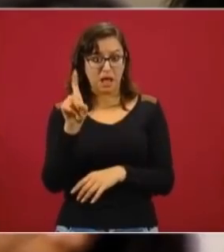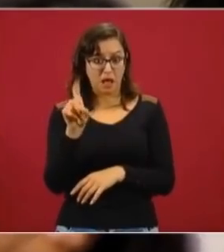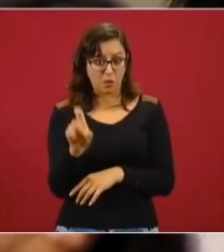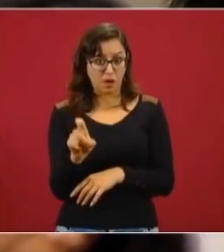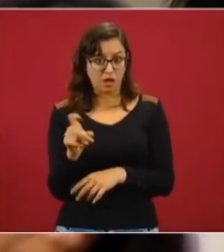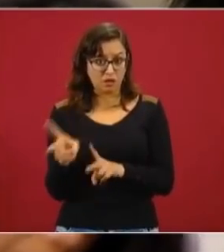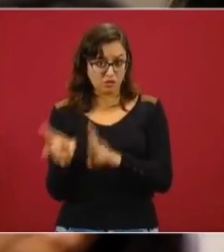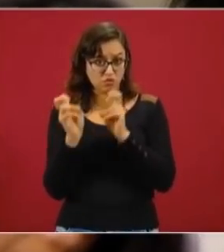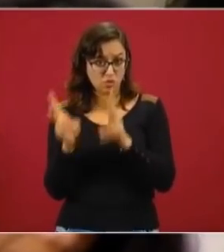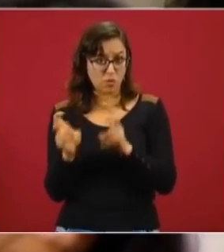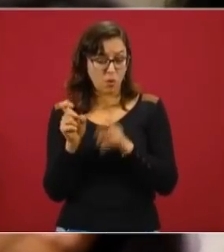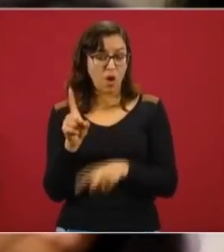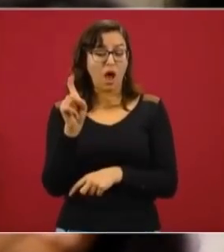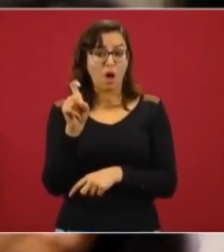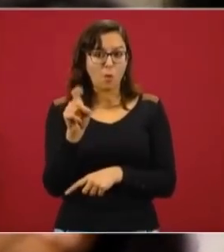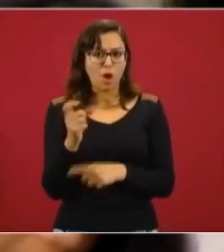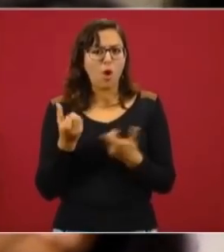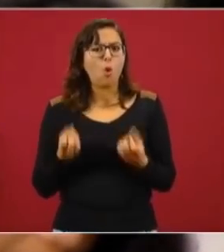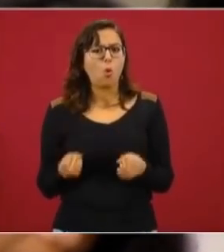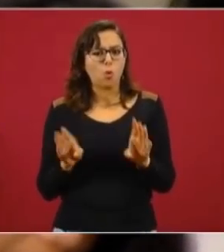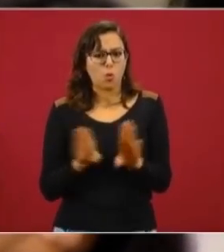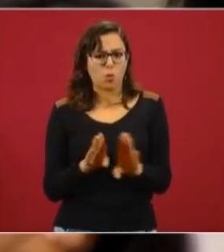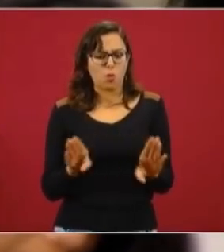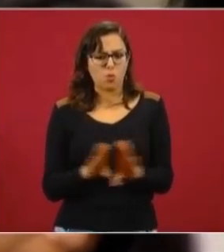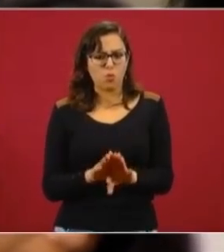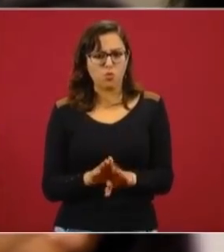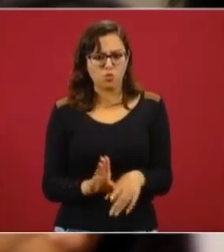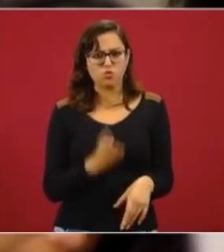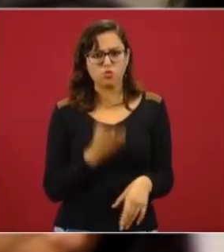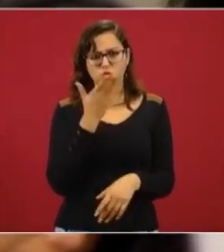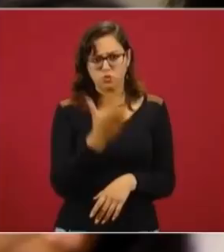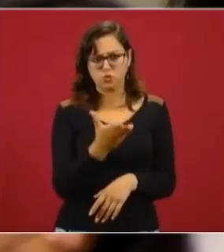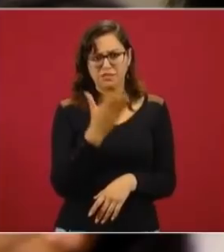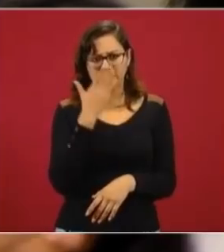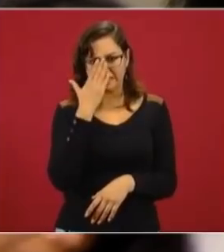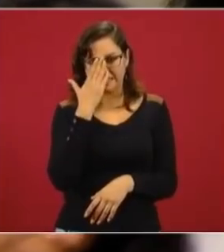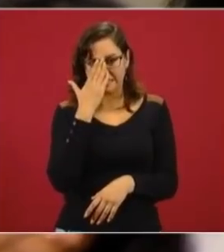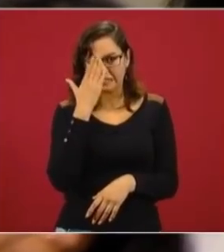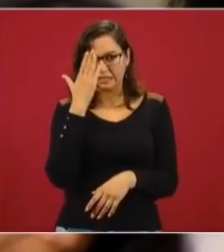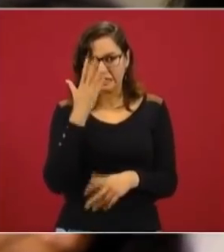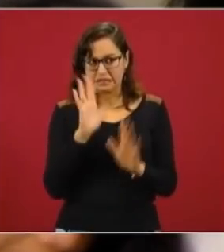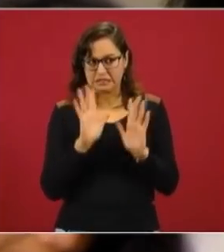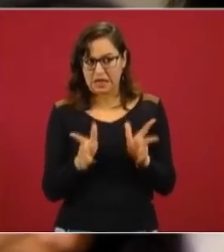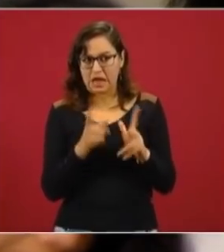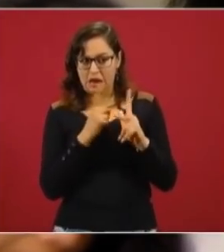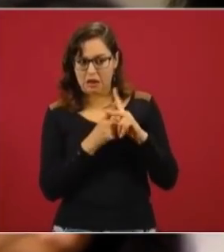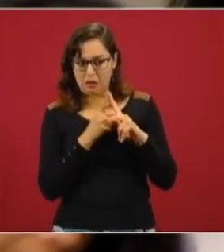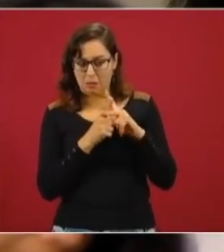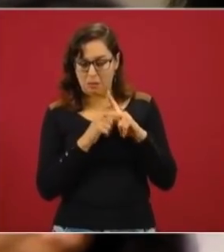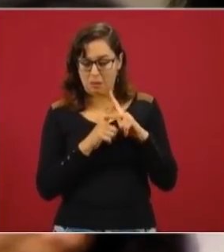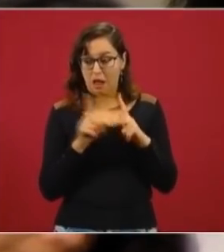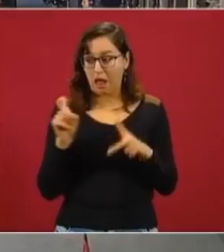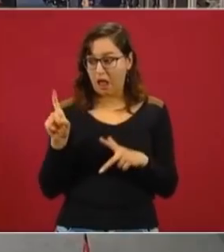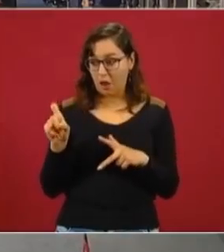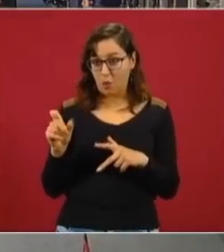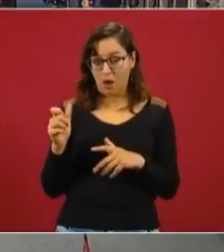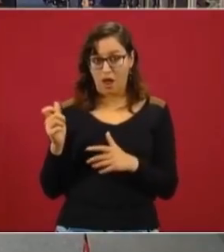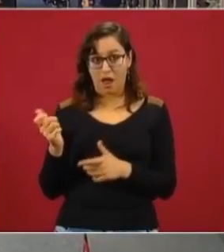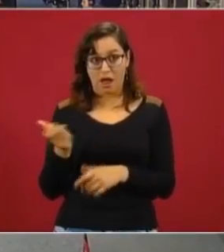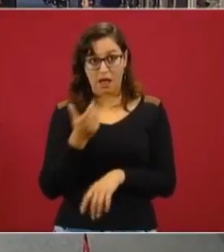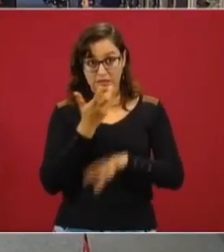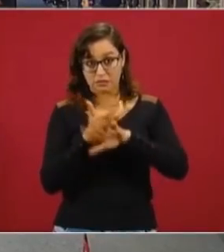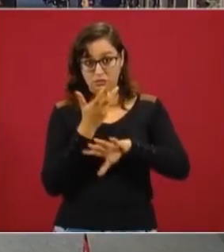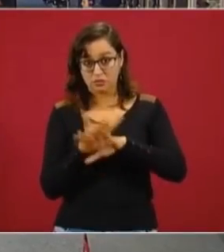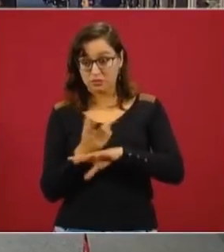huachicoleo del agua, y si ya calculó si va a México a cumplir con el pago de manera puntual. Pues seguimos